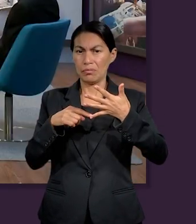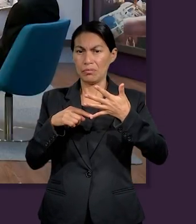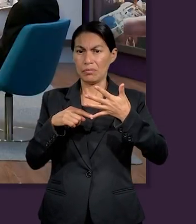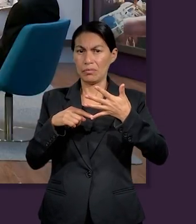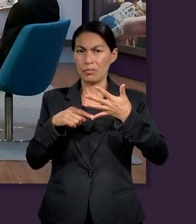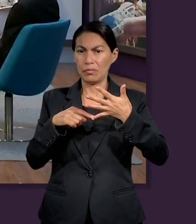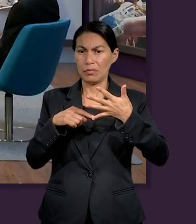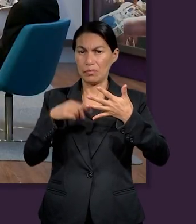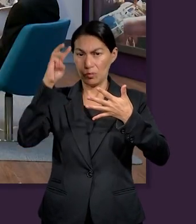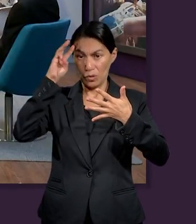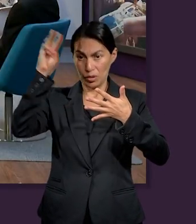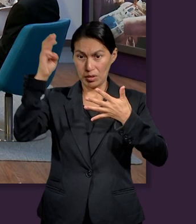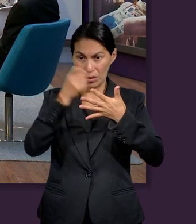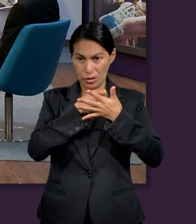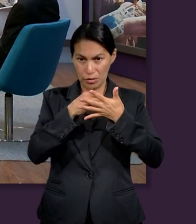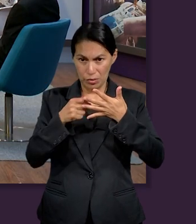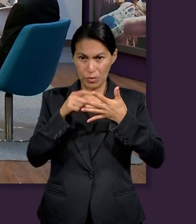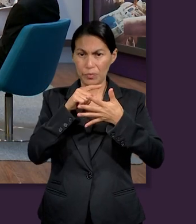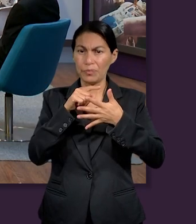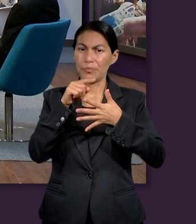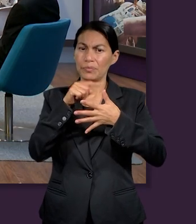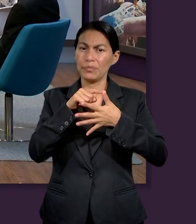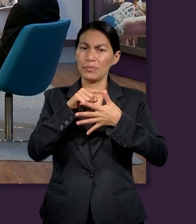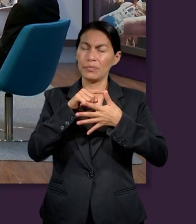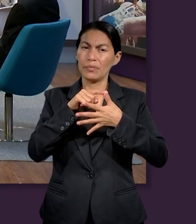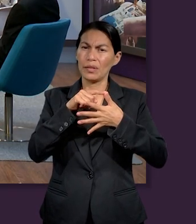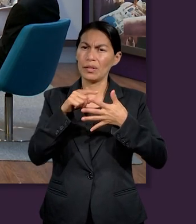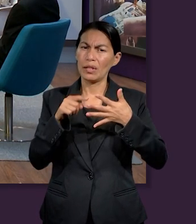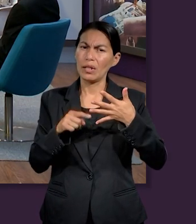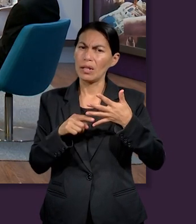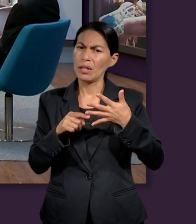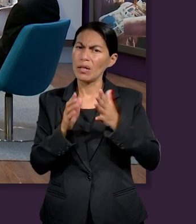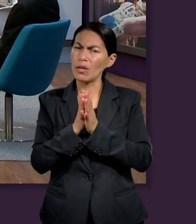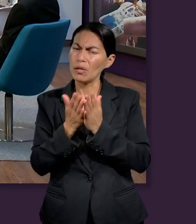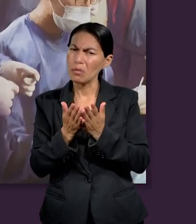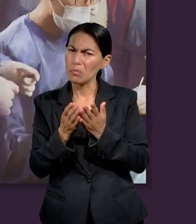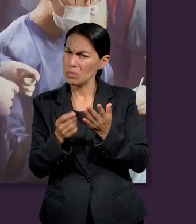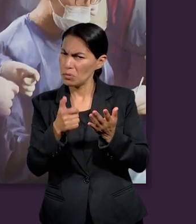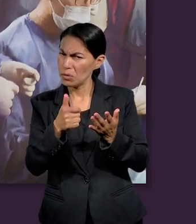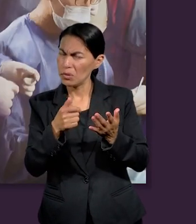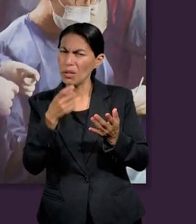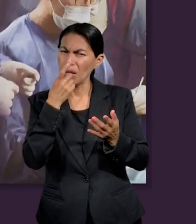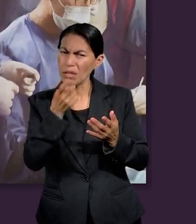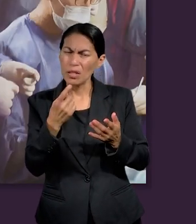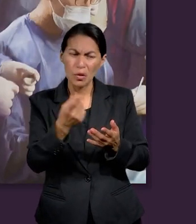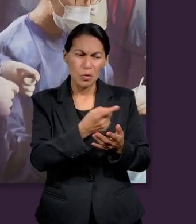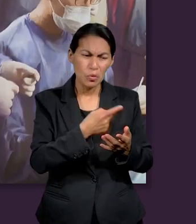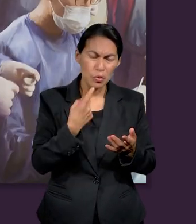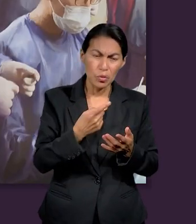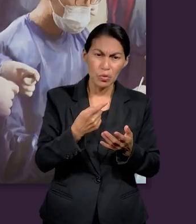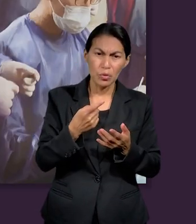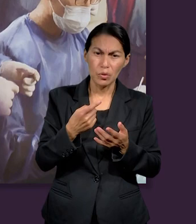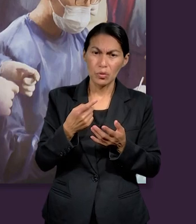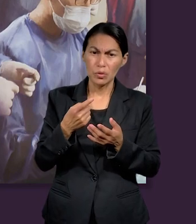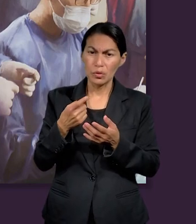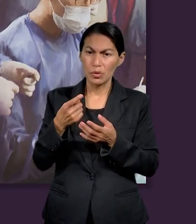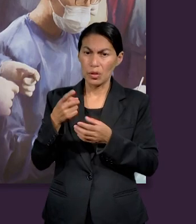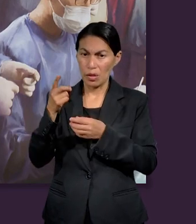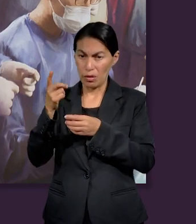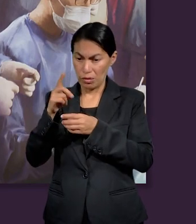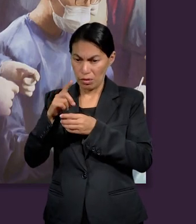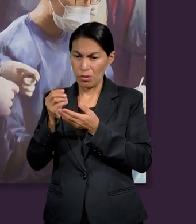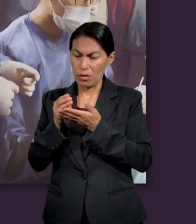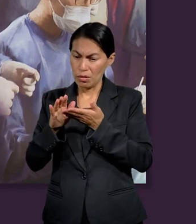lección lo menciona, que de lo que Dios nos da, que sabemos que no es nuestro, hay que apartar algo para